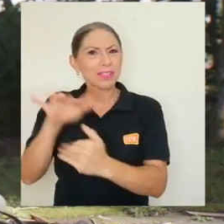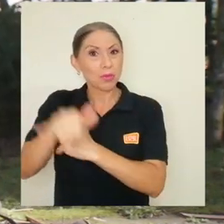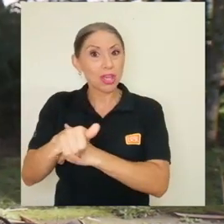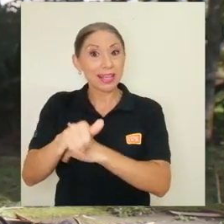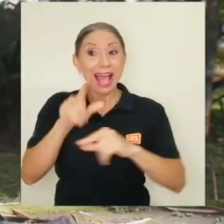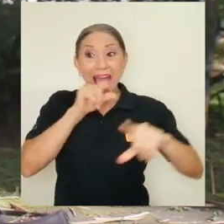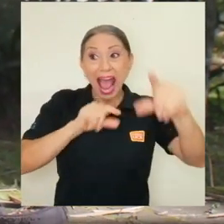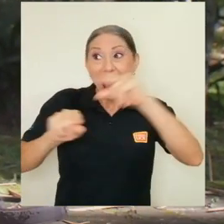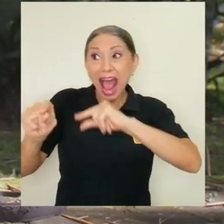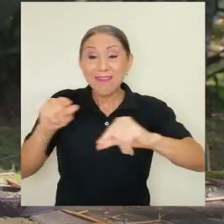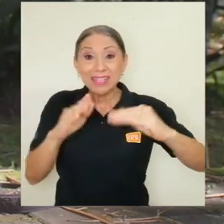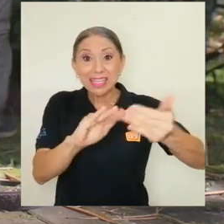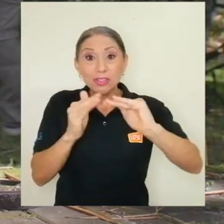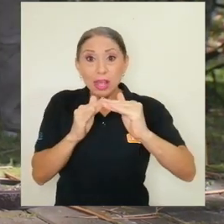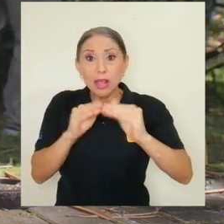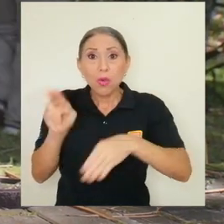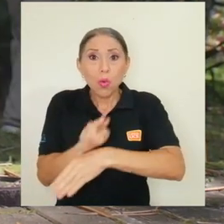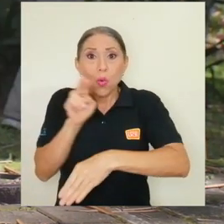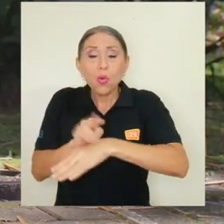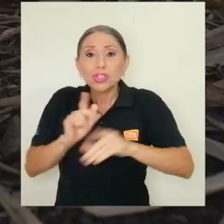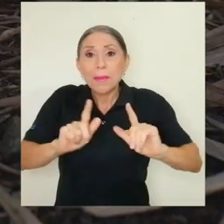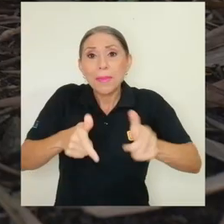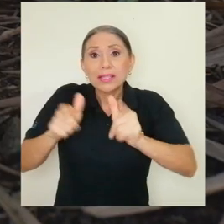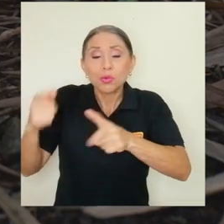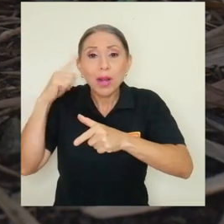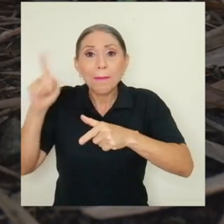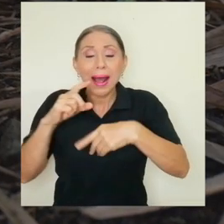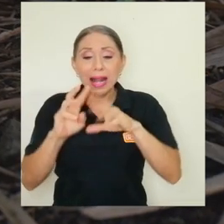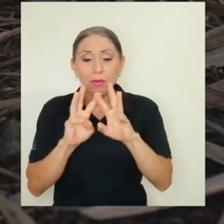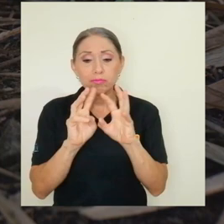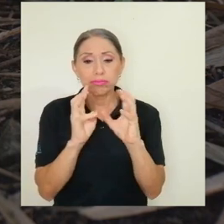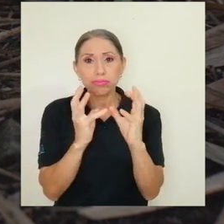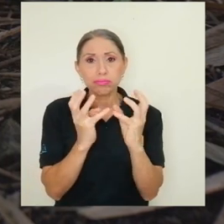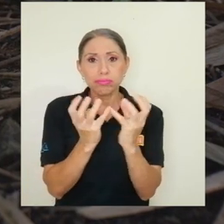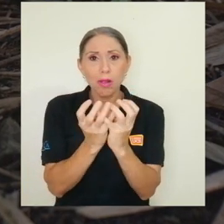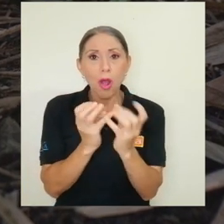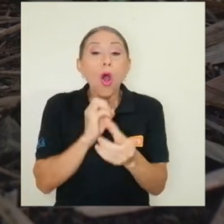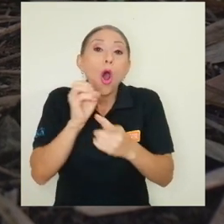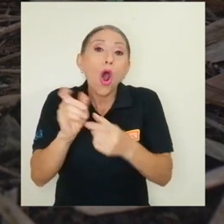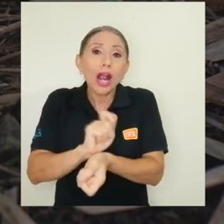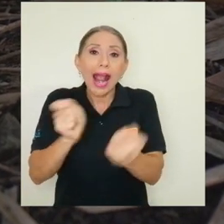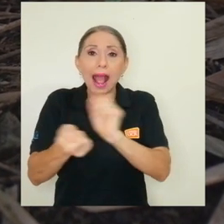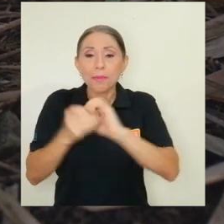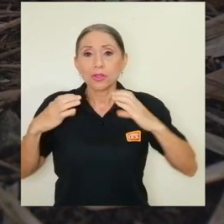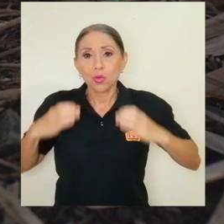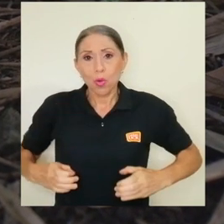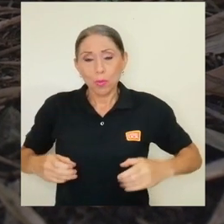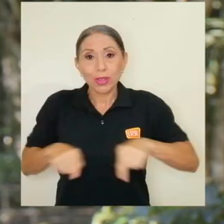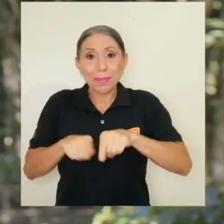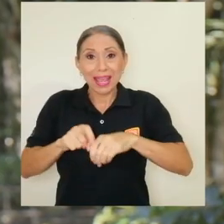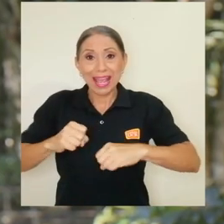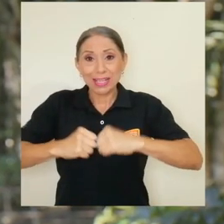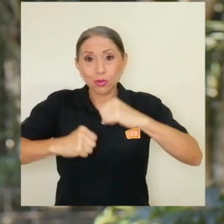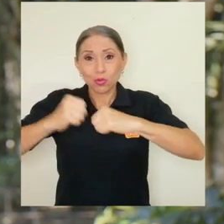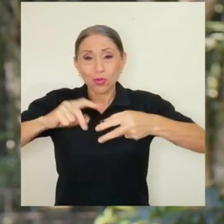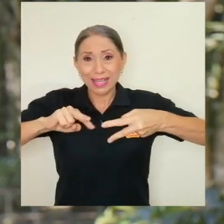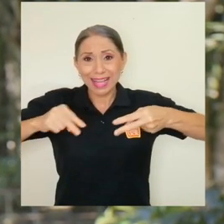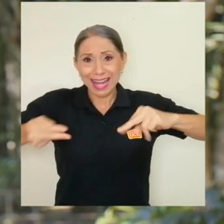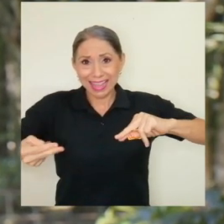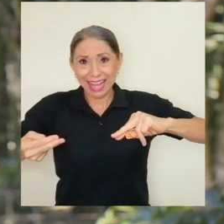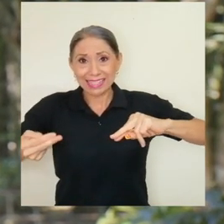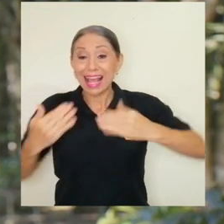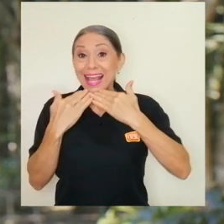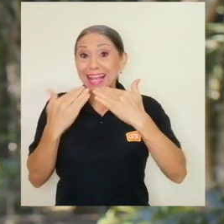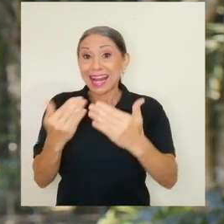aves urbanas usan basura para construir sus nidos, así como los cambios en sus cuerpos y estructuras genéticos. Fue gracias a estos